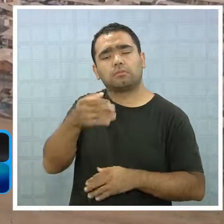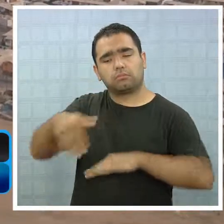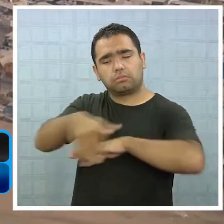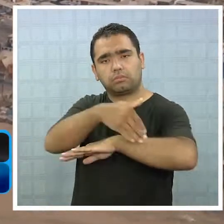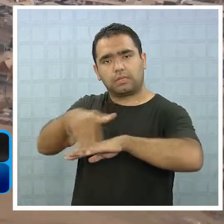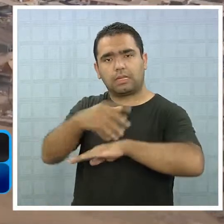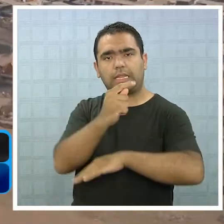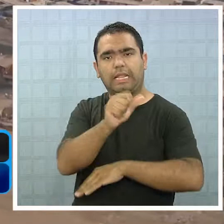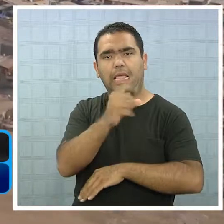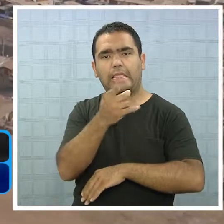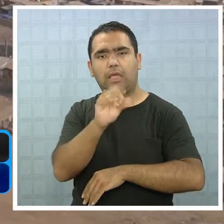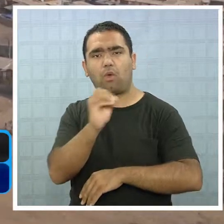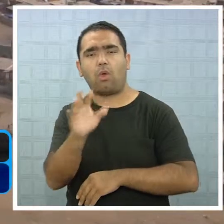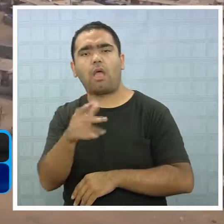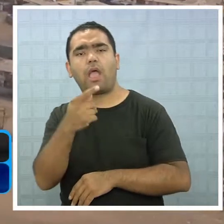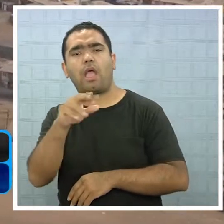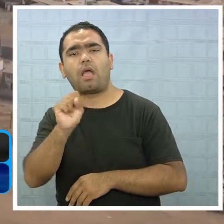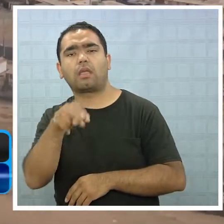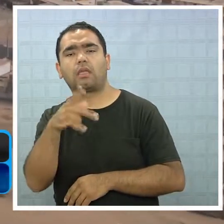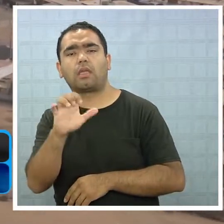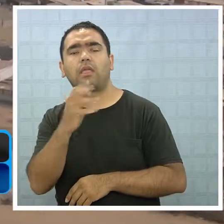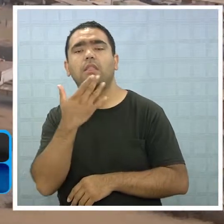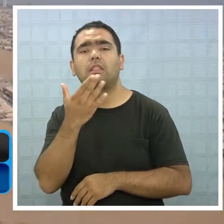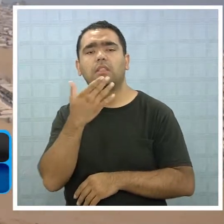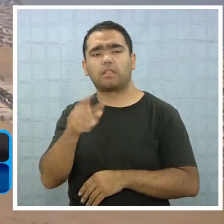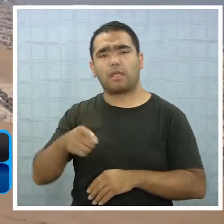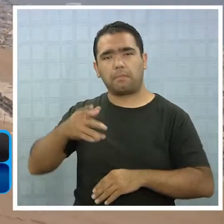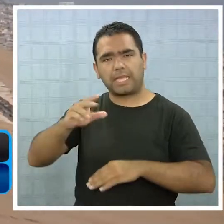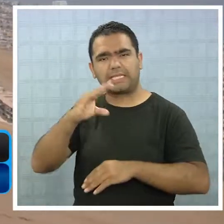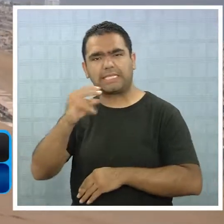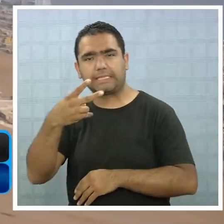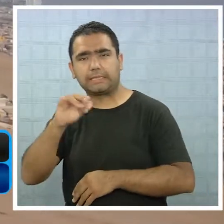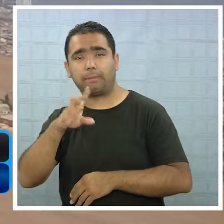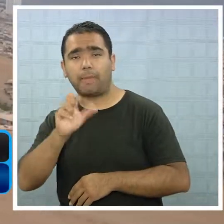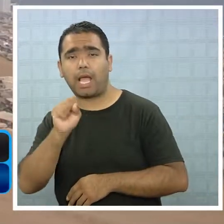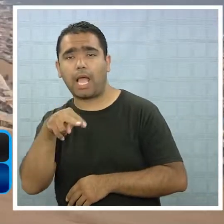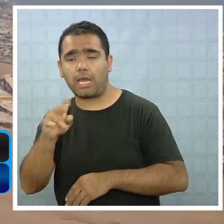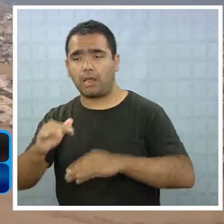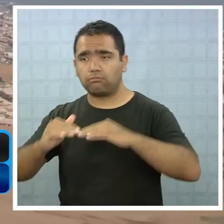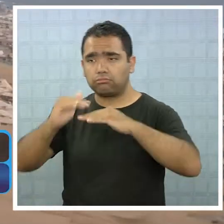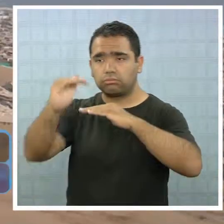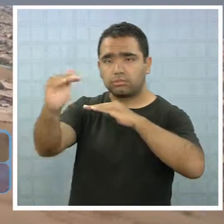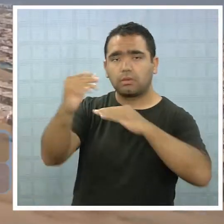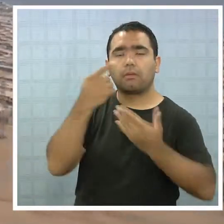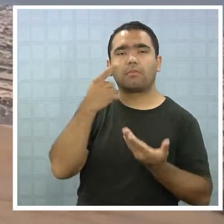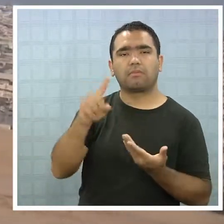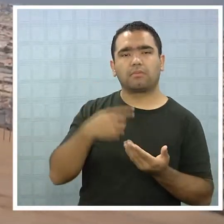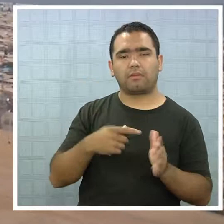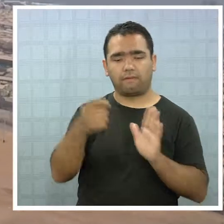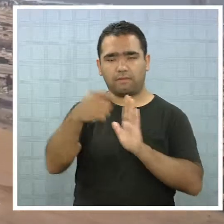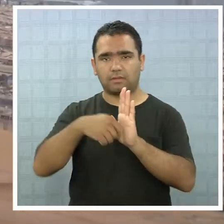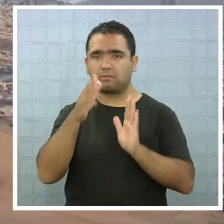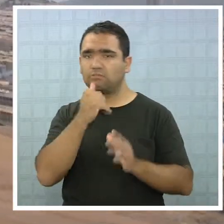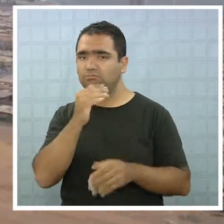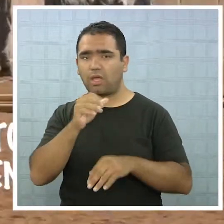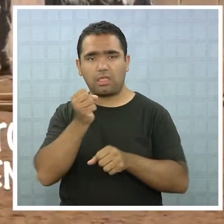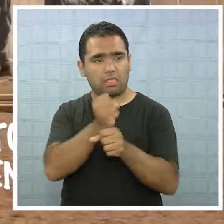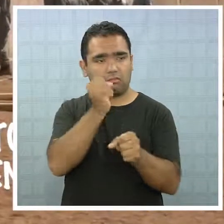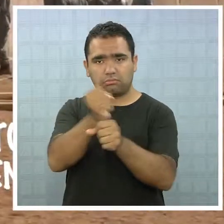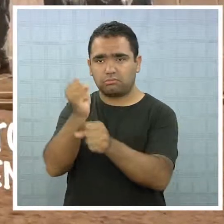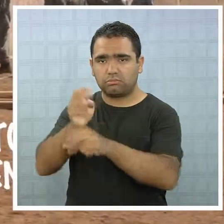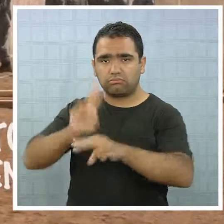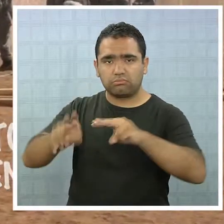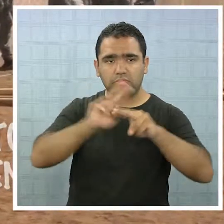como Tadeo Janque con Tamarugal y la parte alta de Avenida Chipana para la instalación de viviendas, pero no existe fecha para los trabajos,